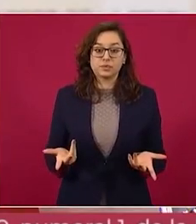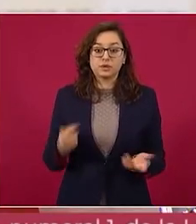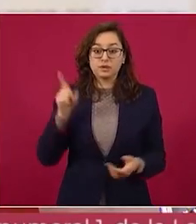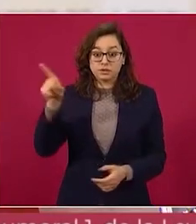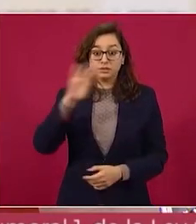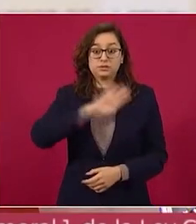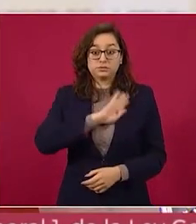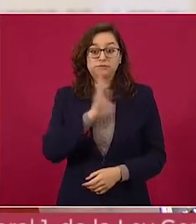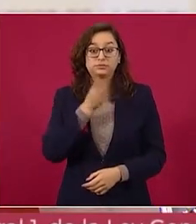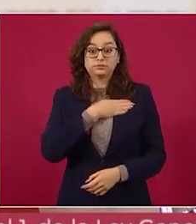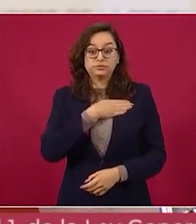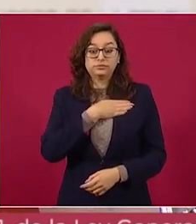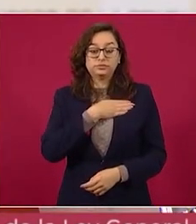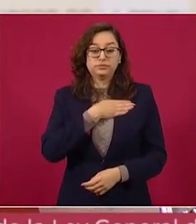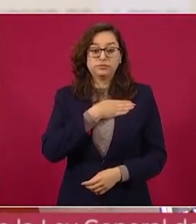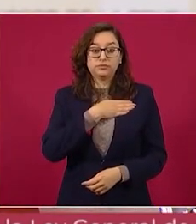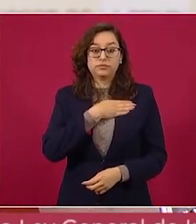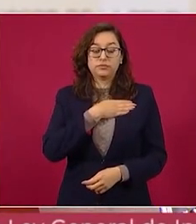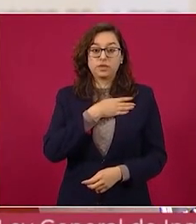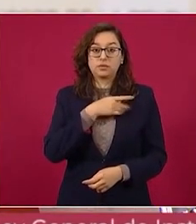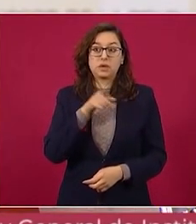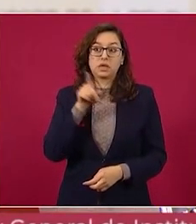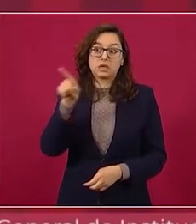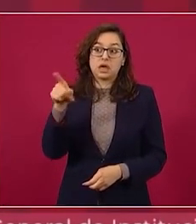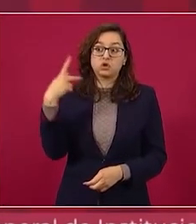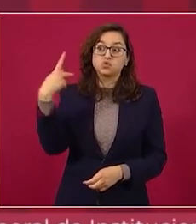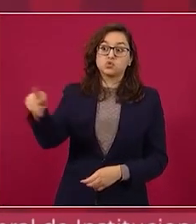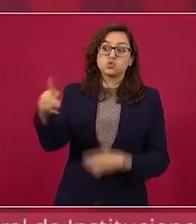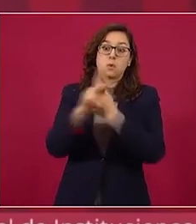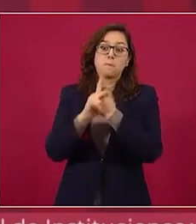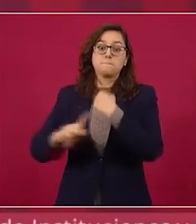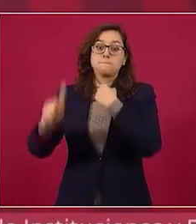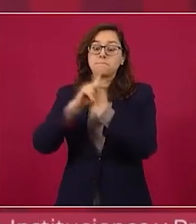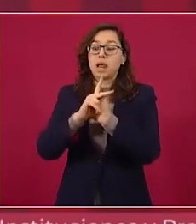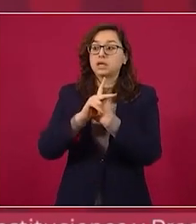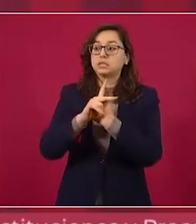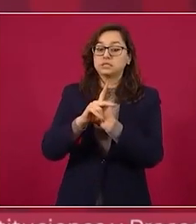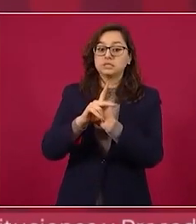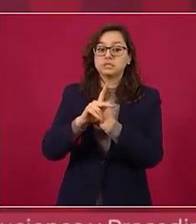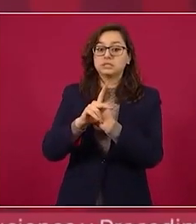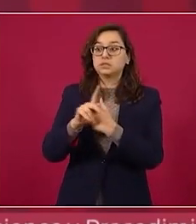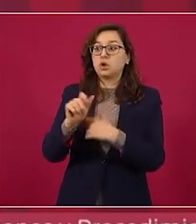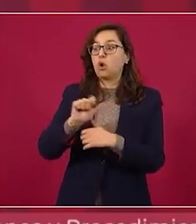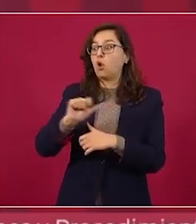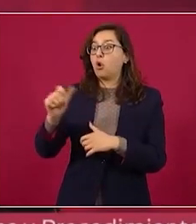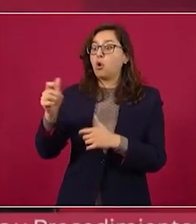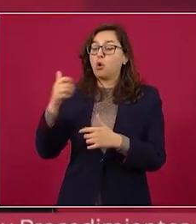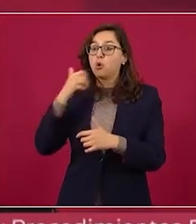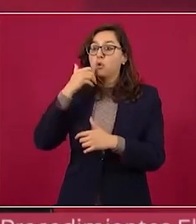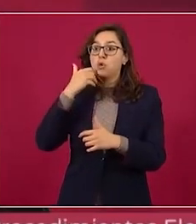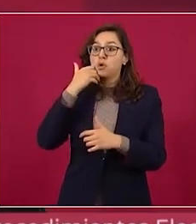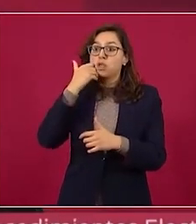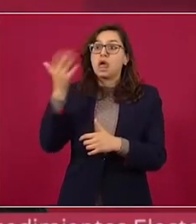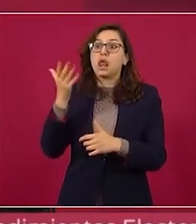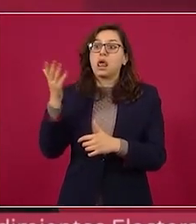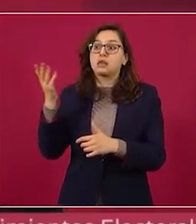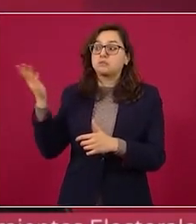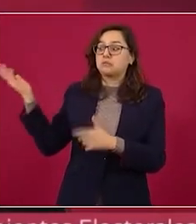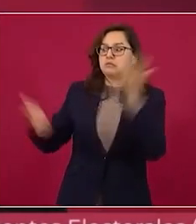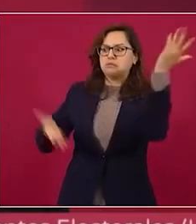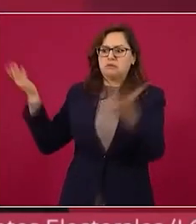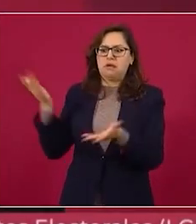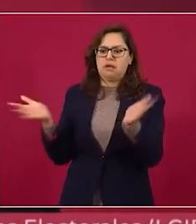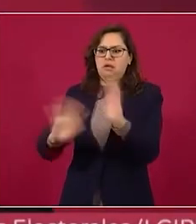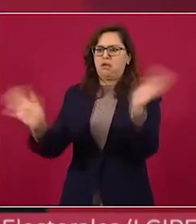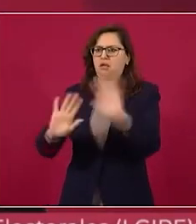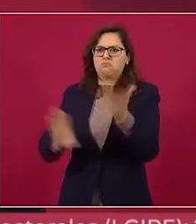que lleguen de ningún país y hacen bien a robarles pues tampoco